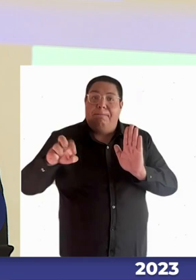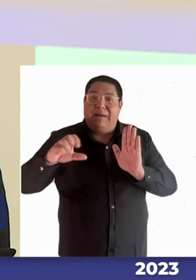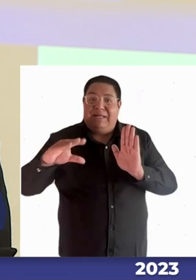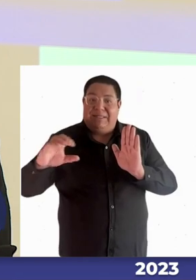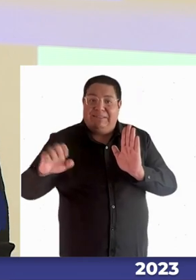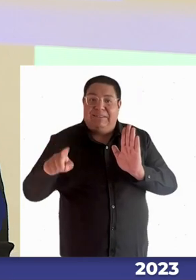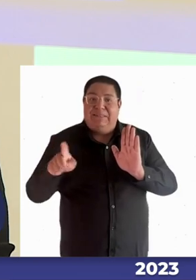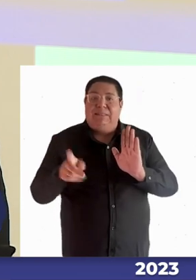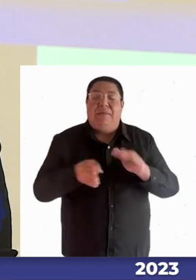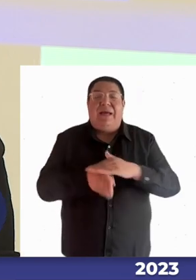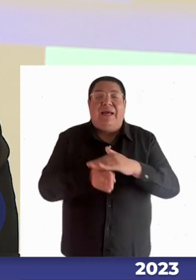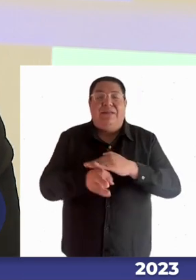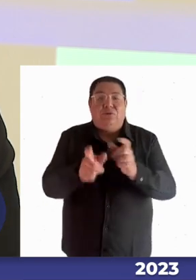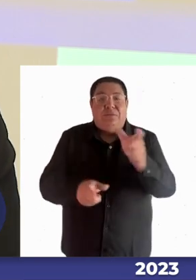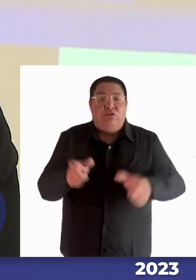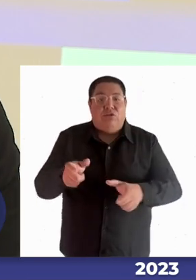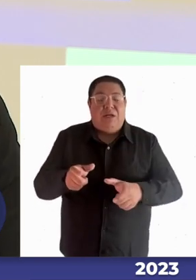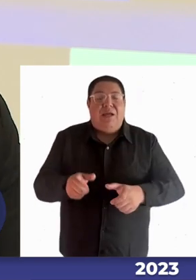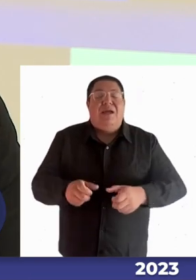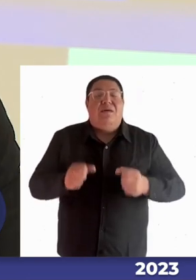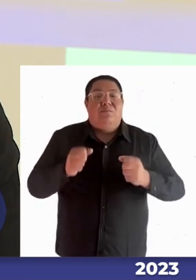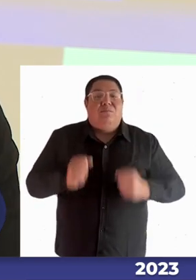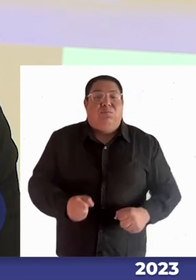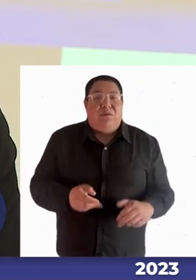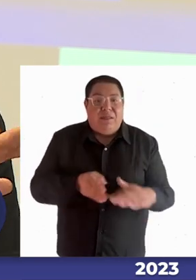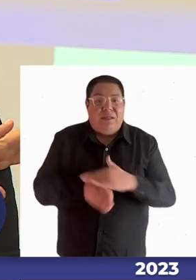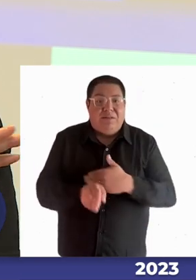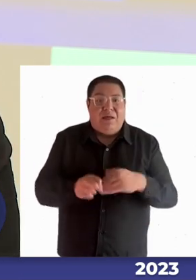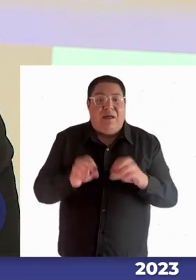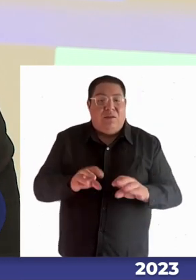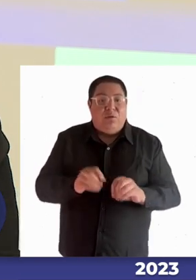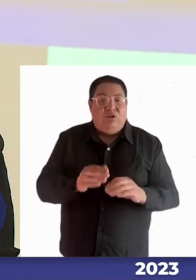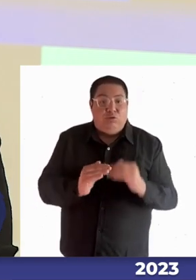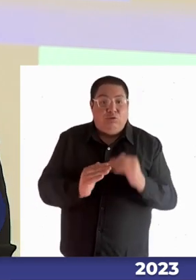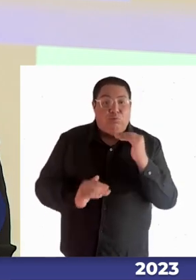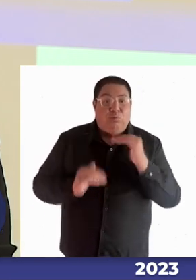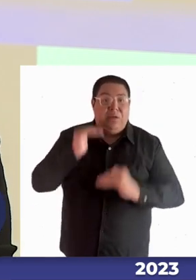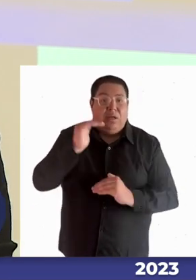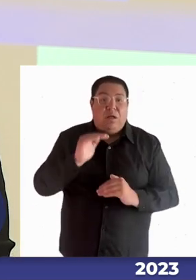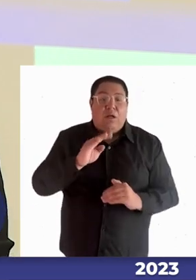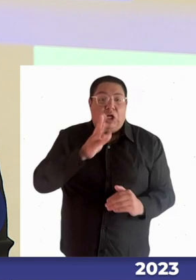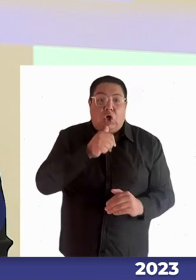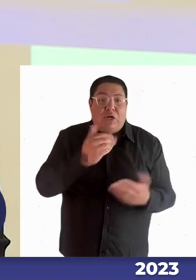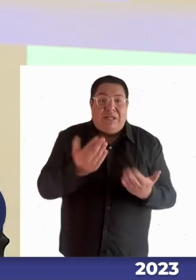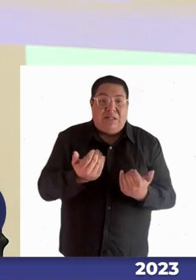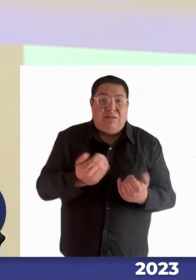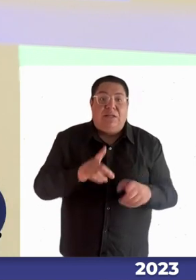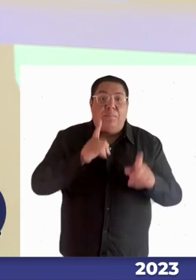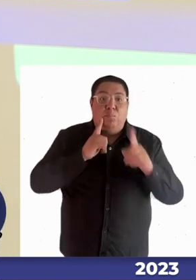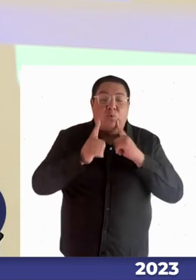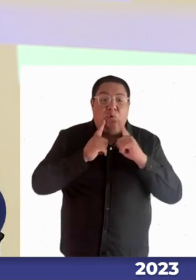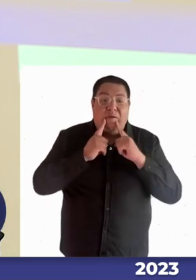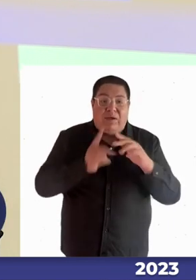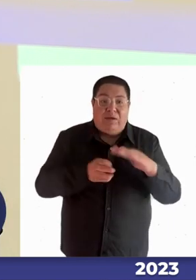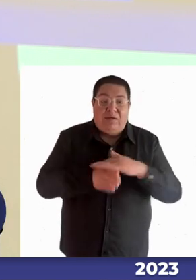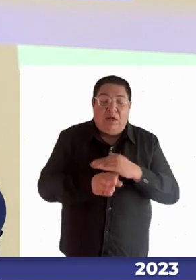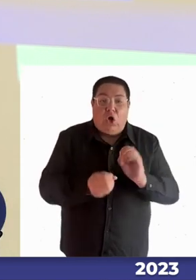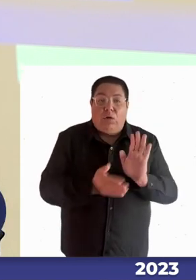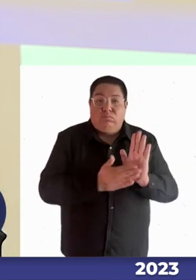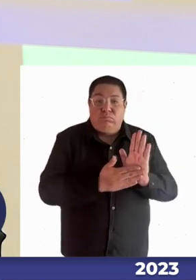acceso, ingresan a la educación superior sin pruebas de acceso, o cualquier instrumento que los reemplace.